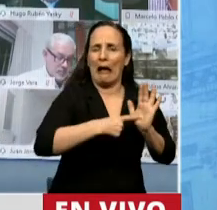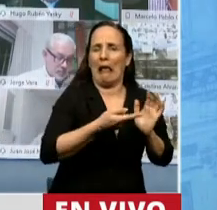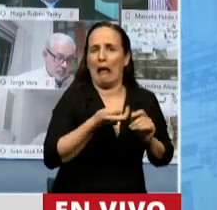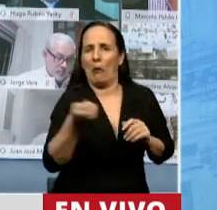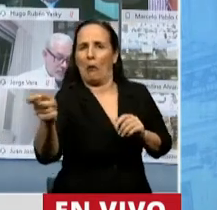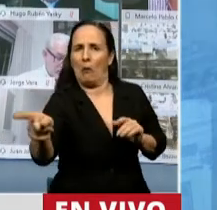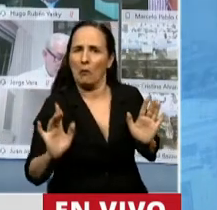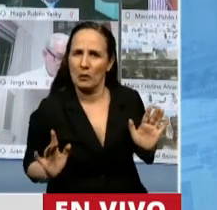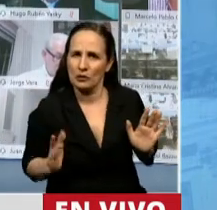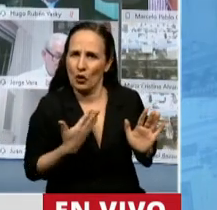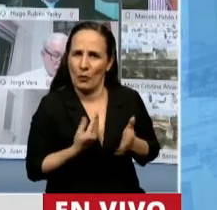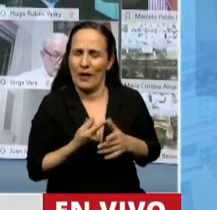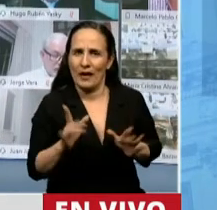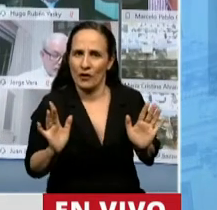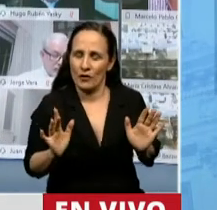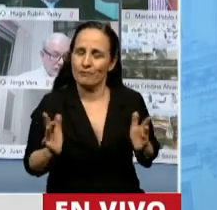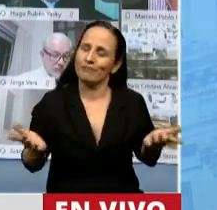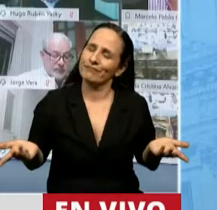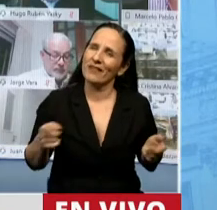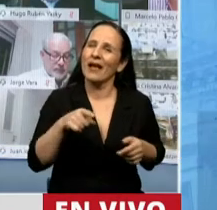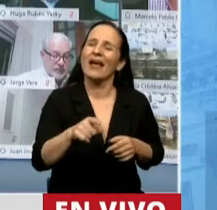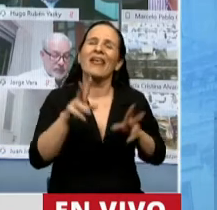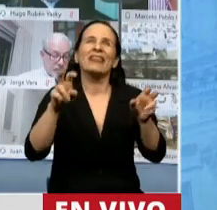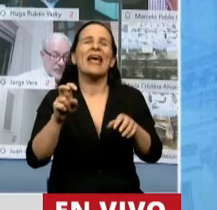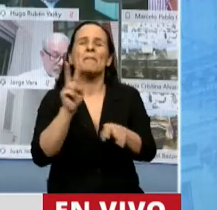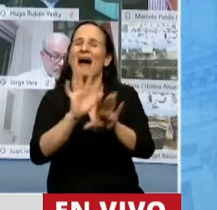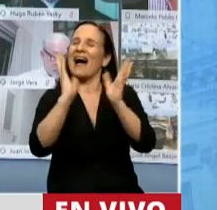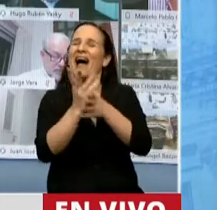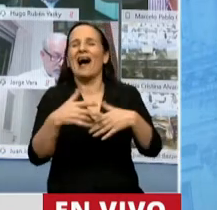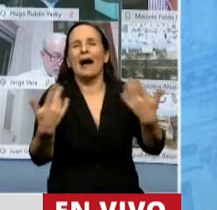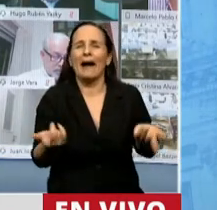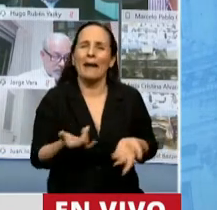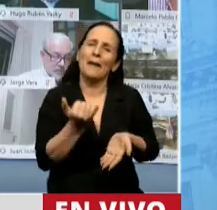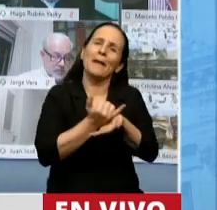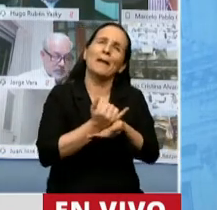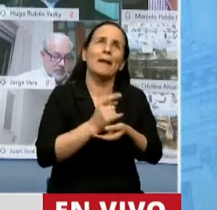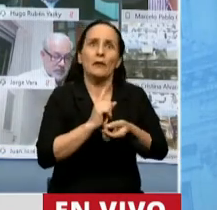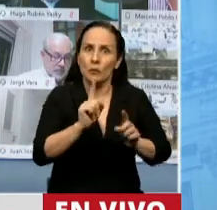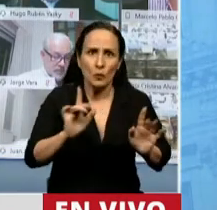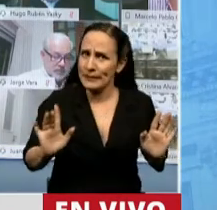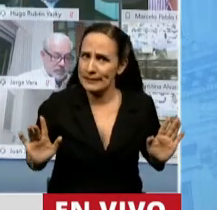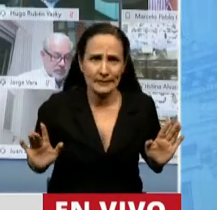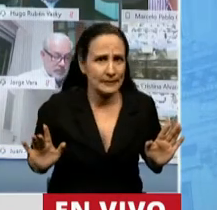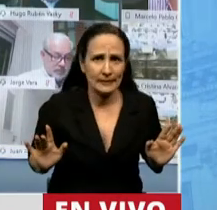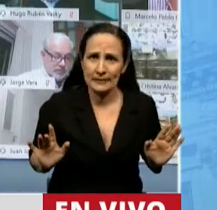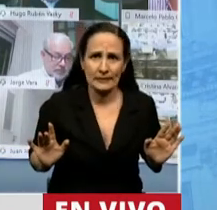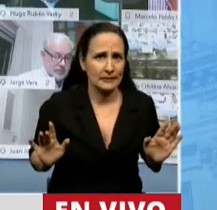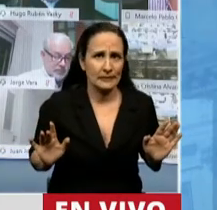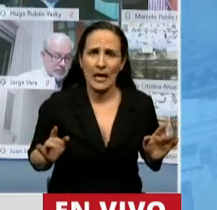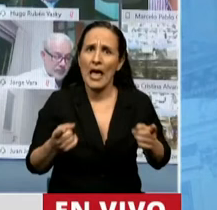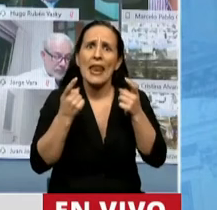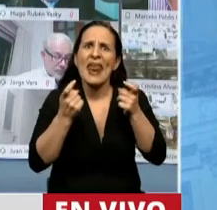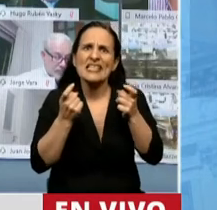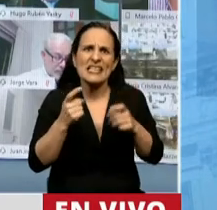los problemas ambientales no son un tema anecdótico. Necesitan de la fortaleza que estamos